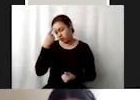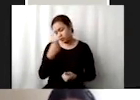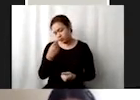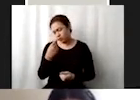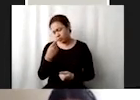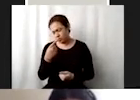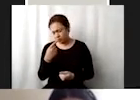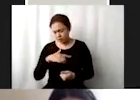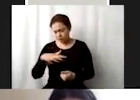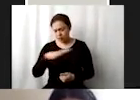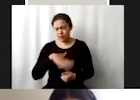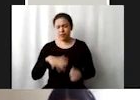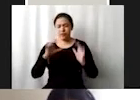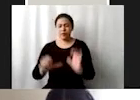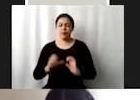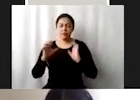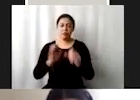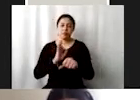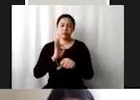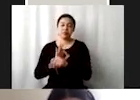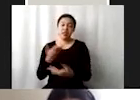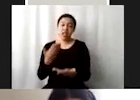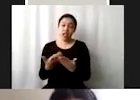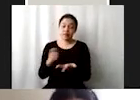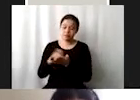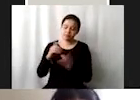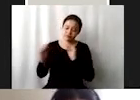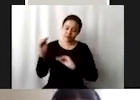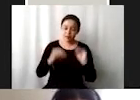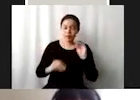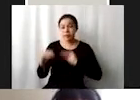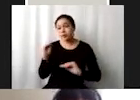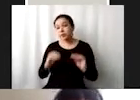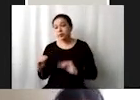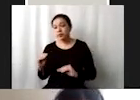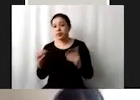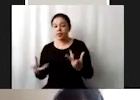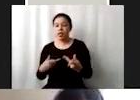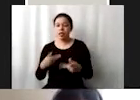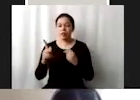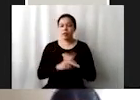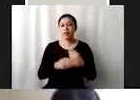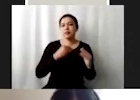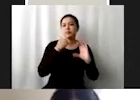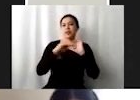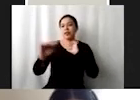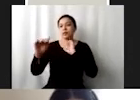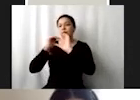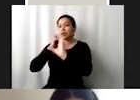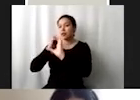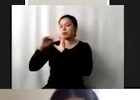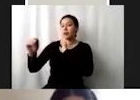ecosistemas y las especies apenas está en borrador se anda circulando por ahí entre los países nuestro país obviamente está